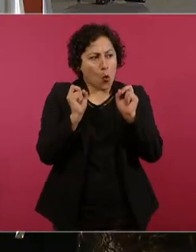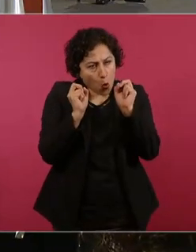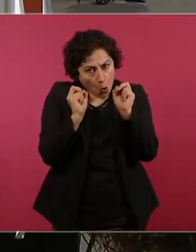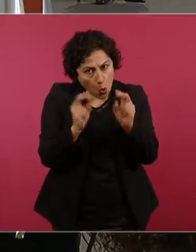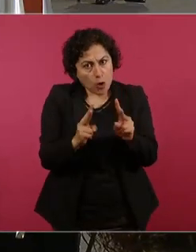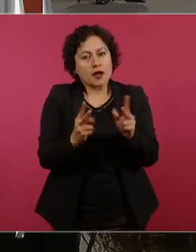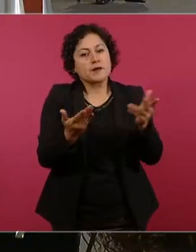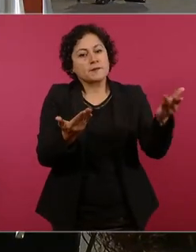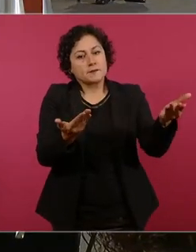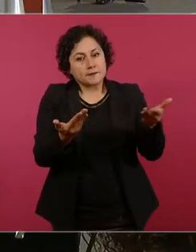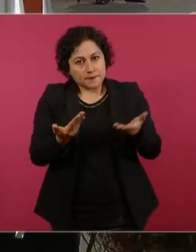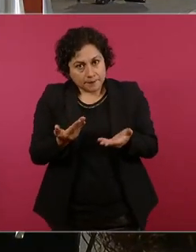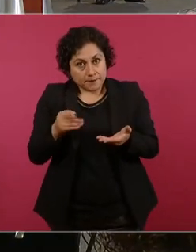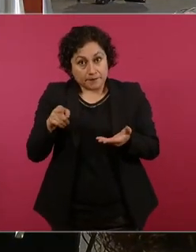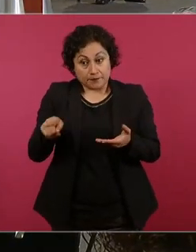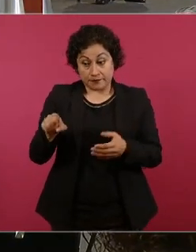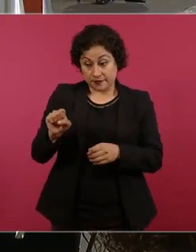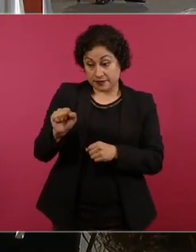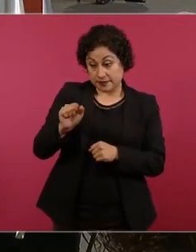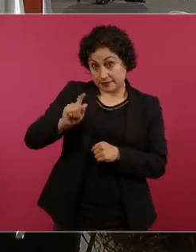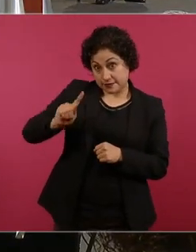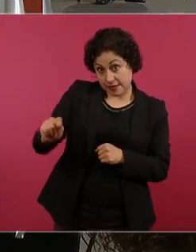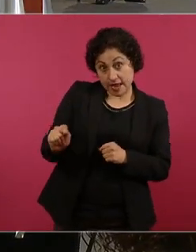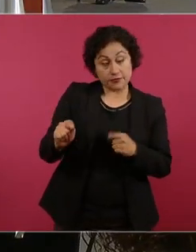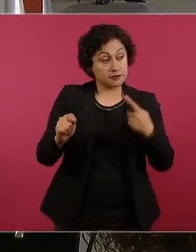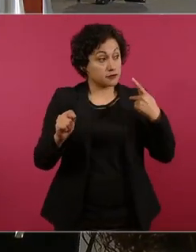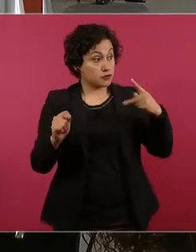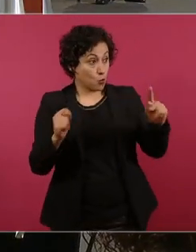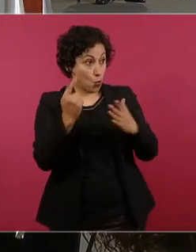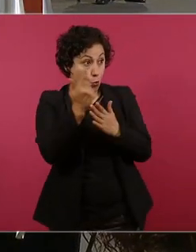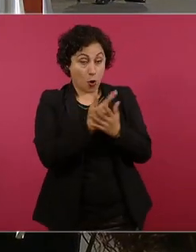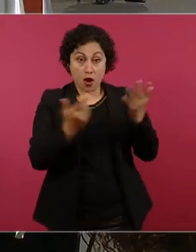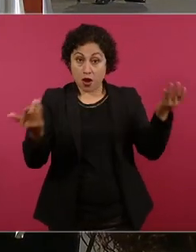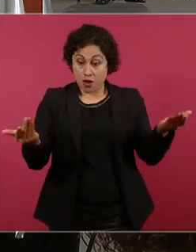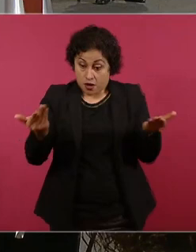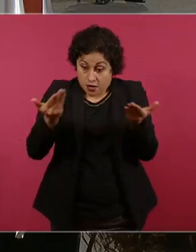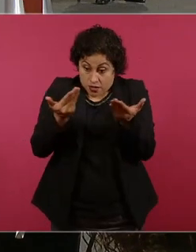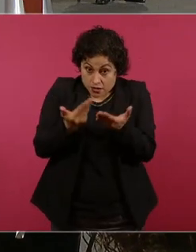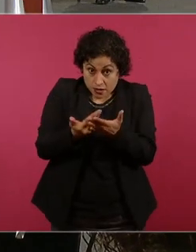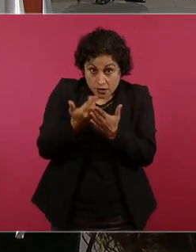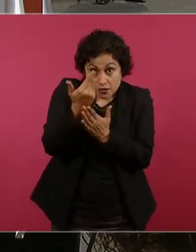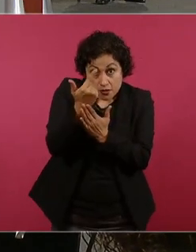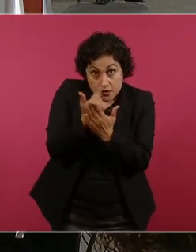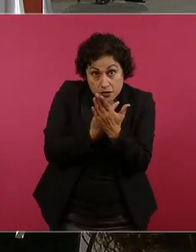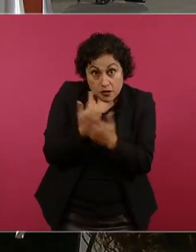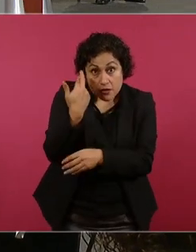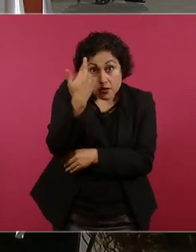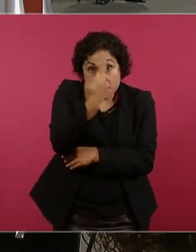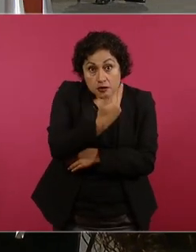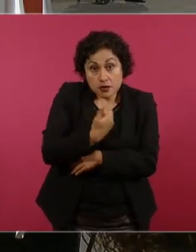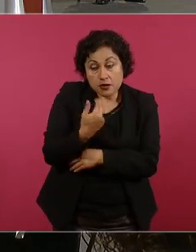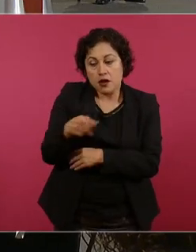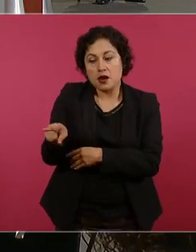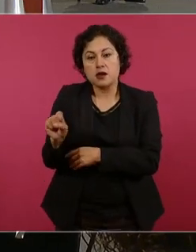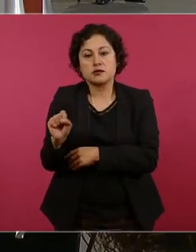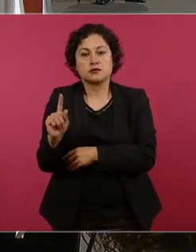del SAT es de que en efecto se debe el dinero